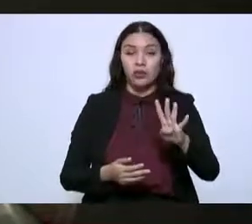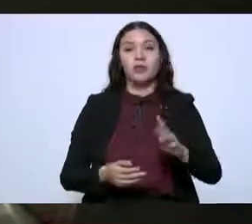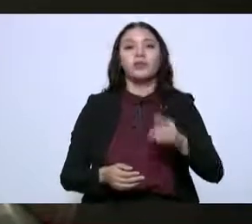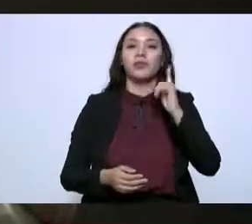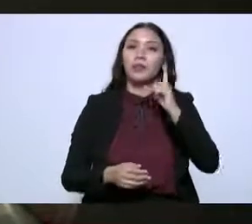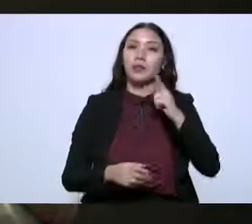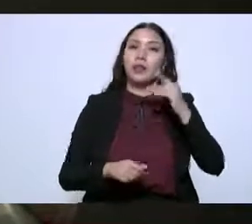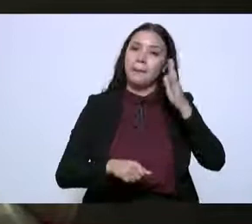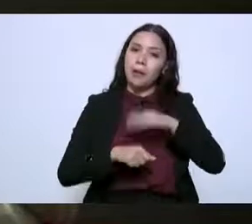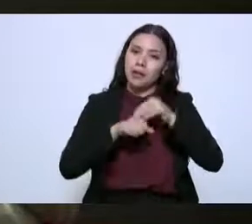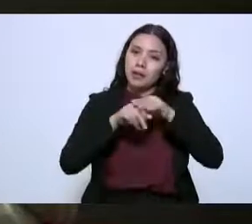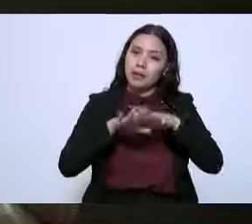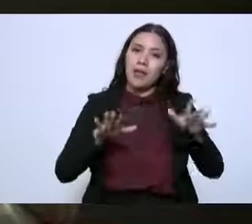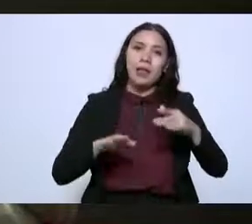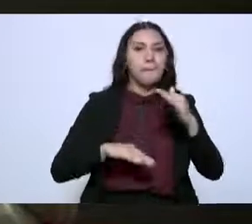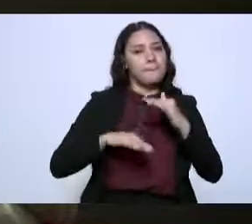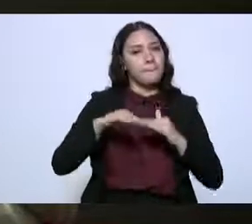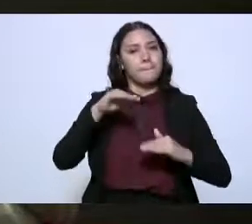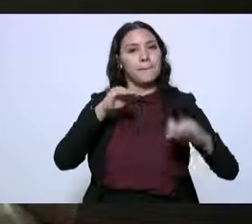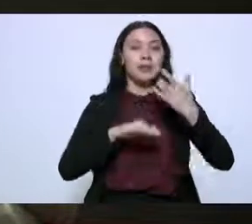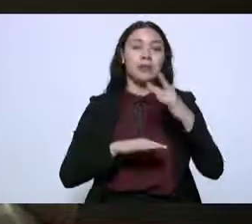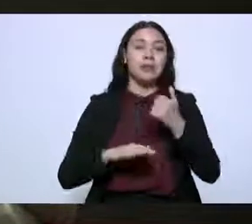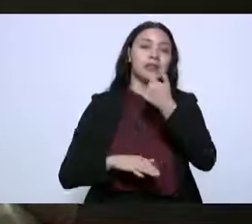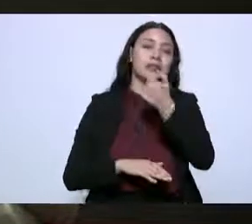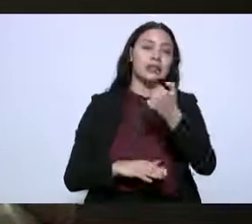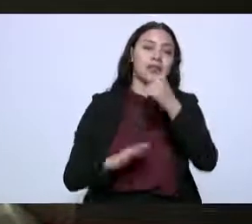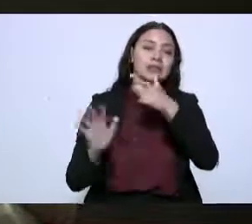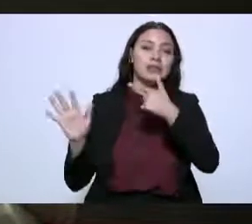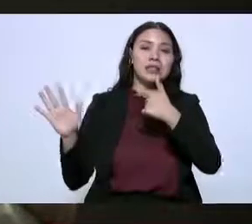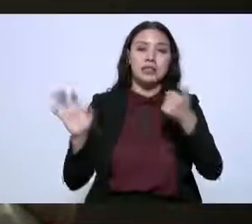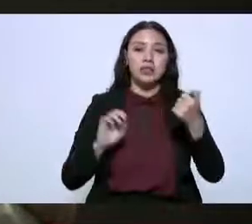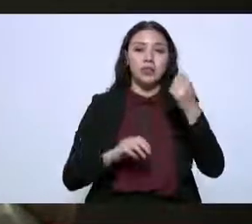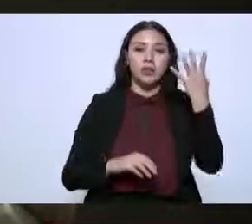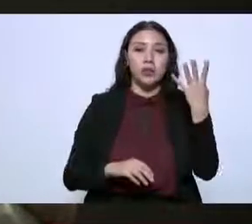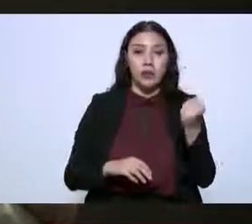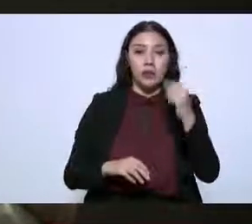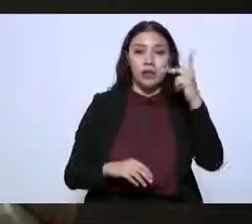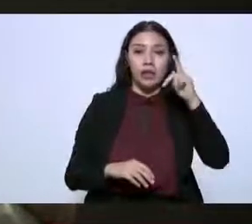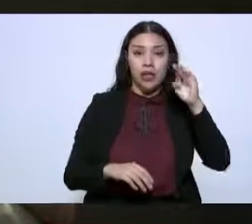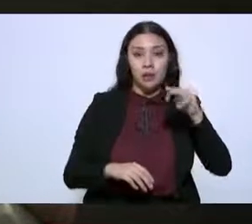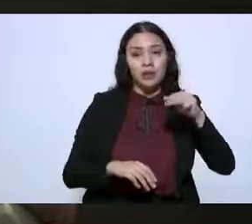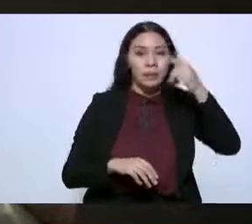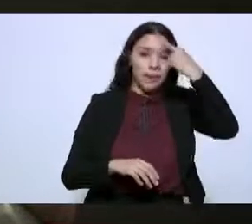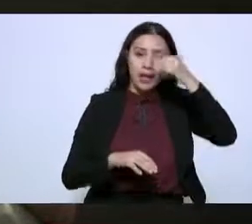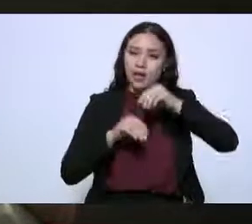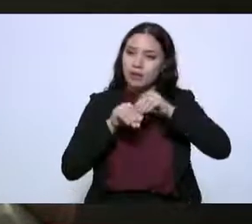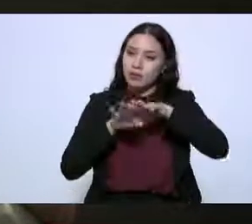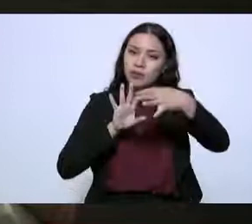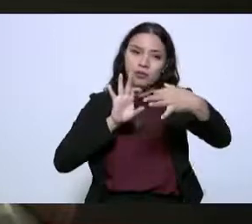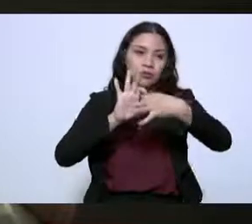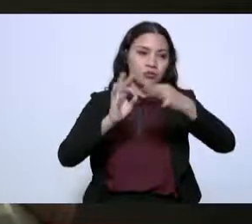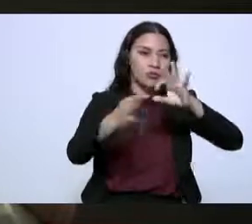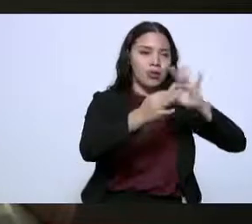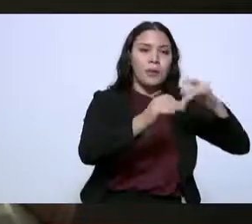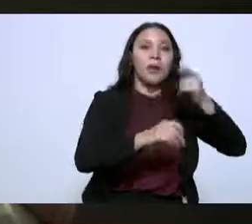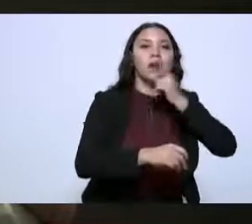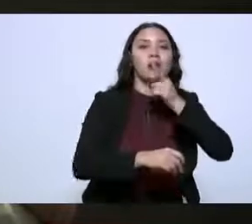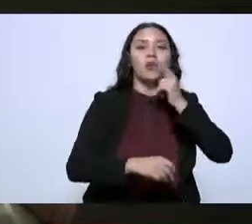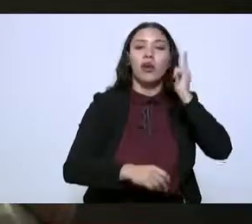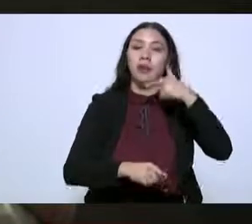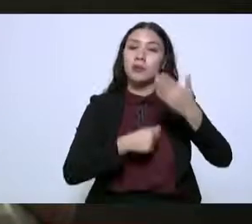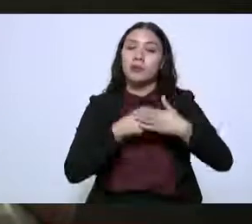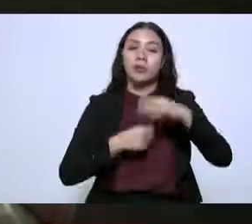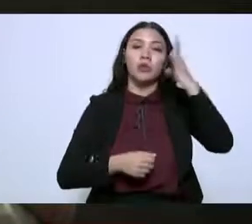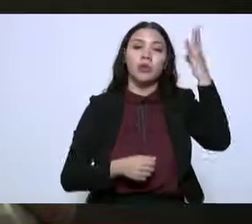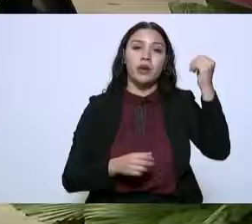transmisión habrá aumentado 609 kilómetros de circuito con una inversión aproximada a los nueve mil